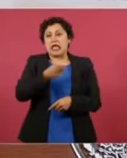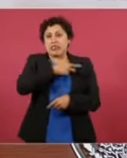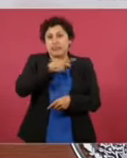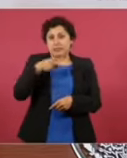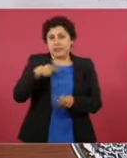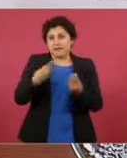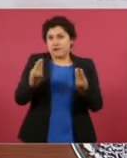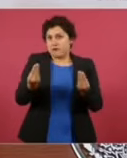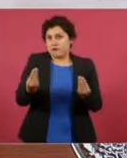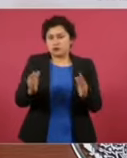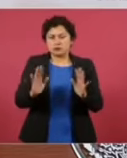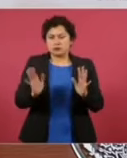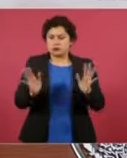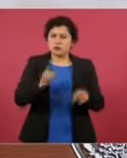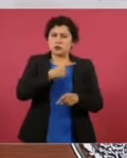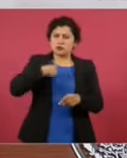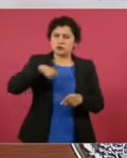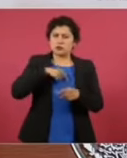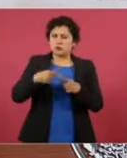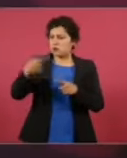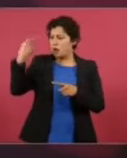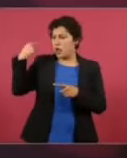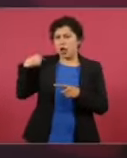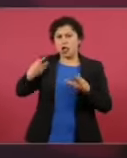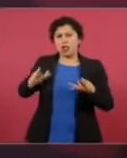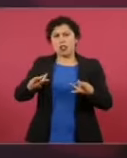Cuidamos, no endeudarnos,